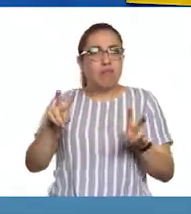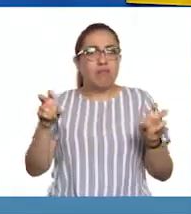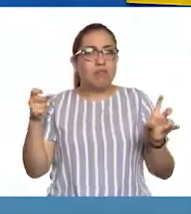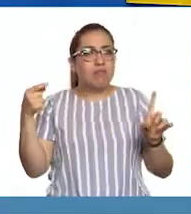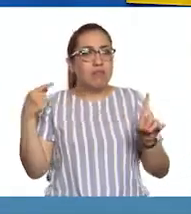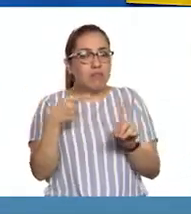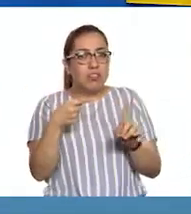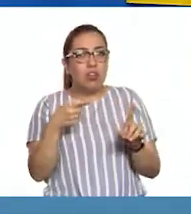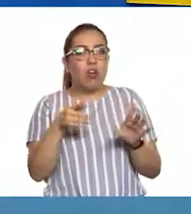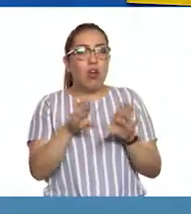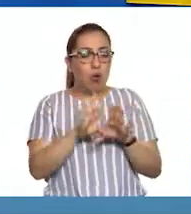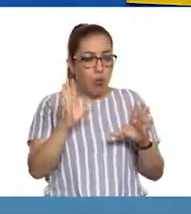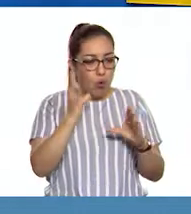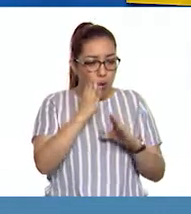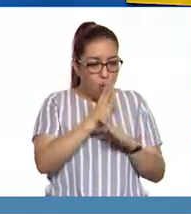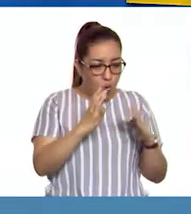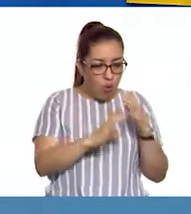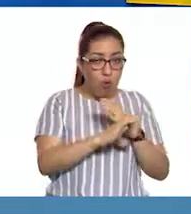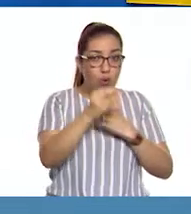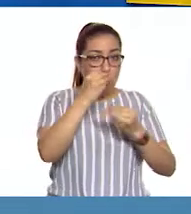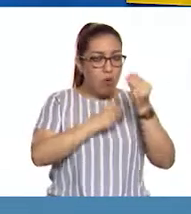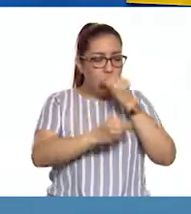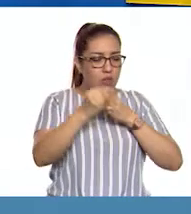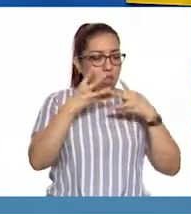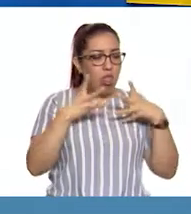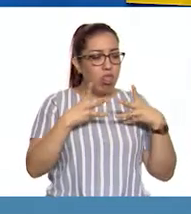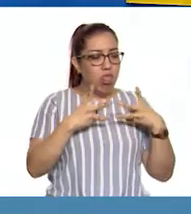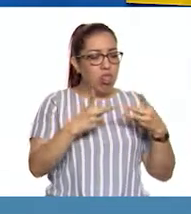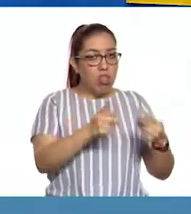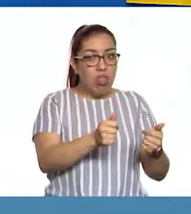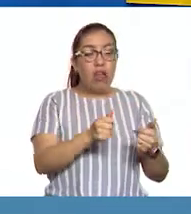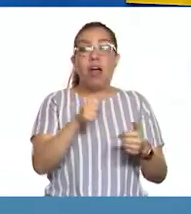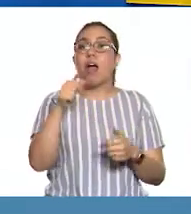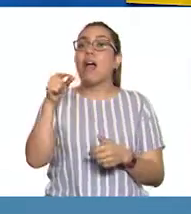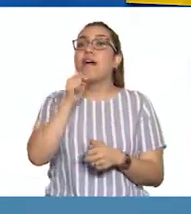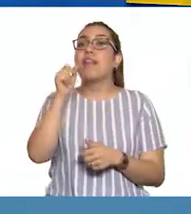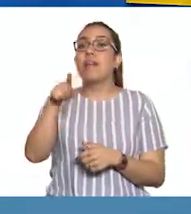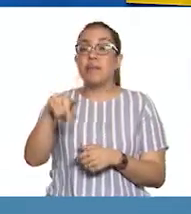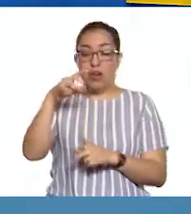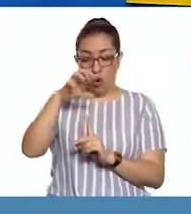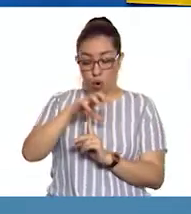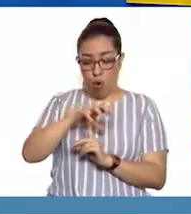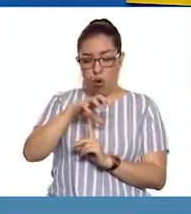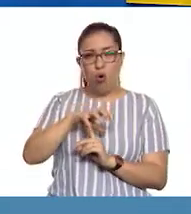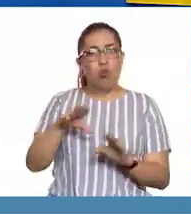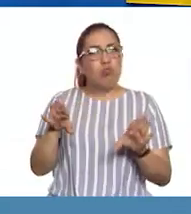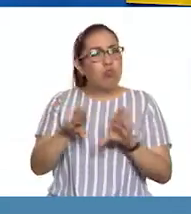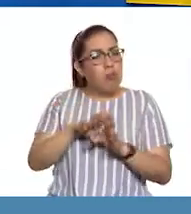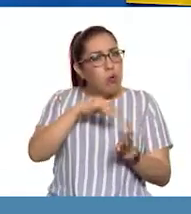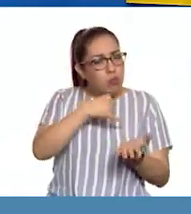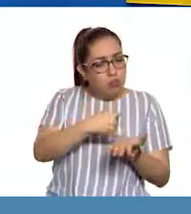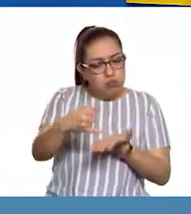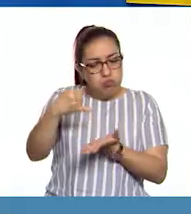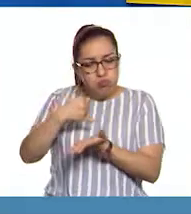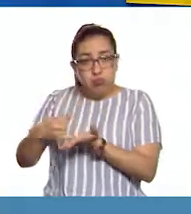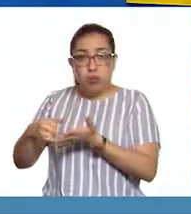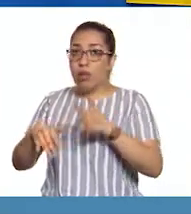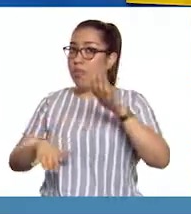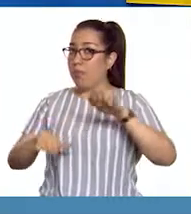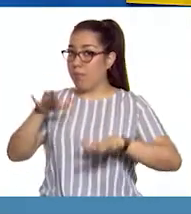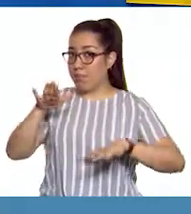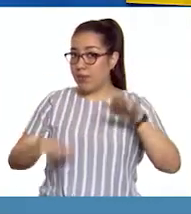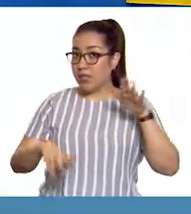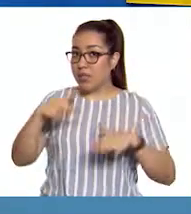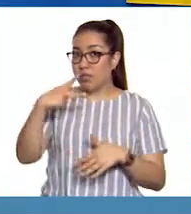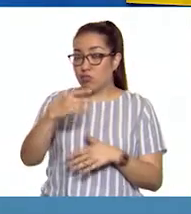de los alimentos. El cultivo de hongos comestibles. Considerando la aplicación de la temperatura, el